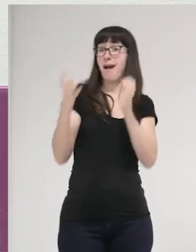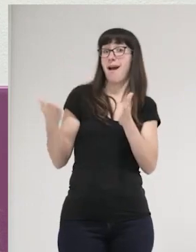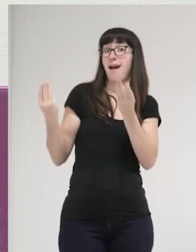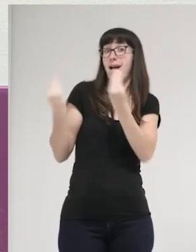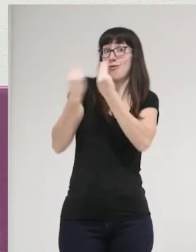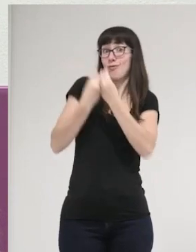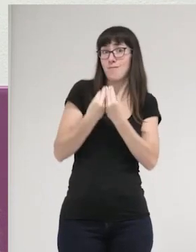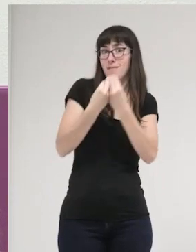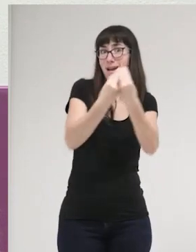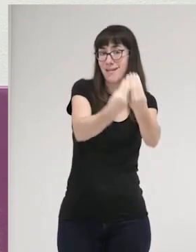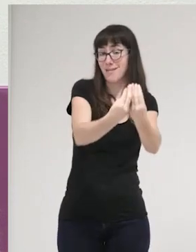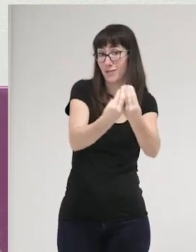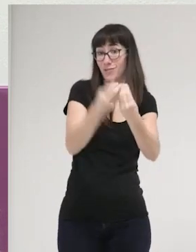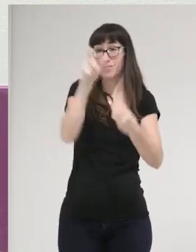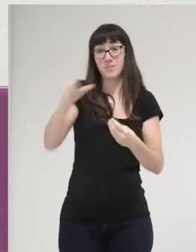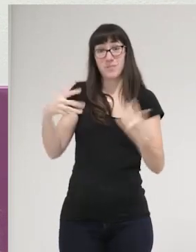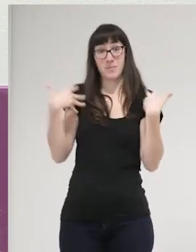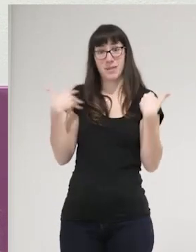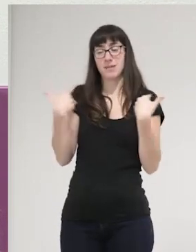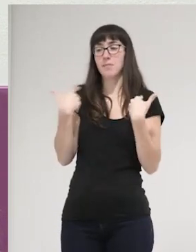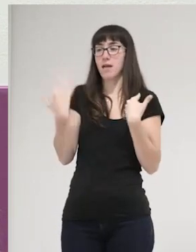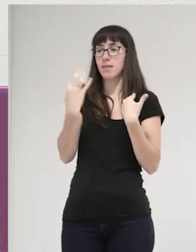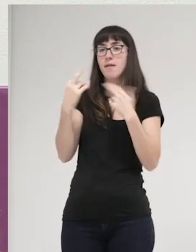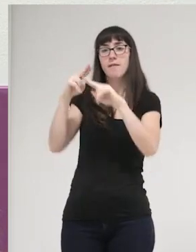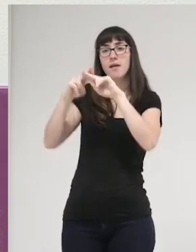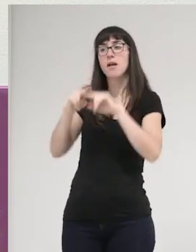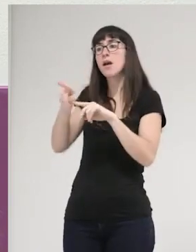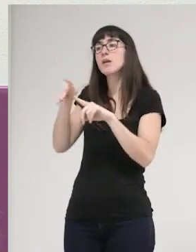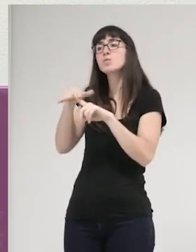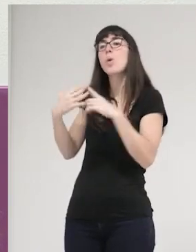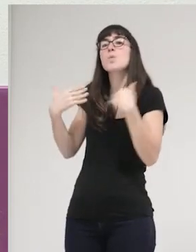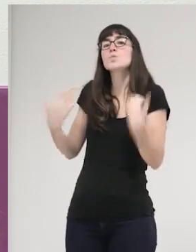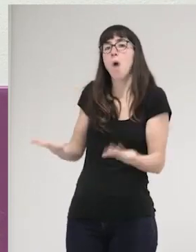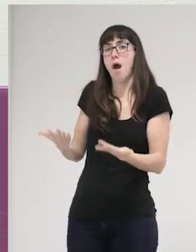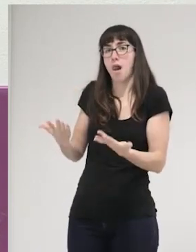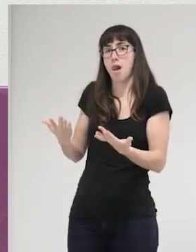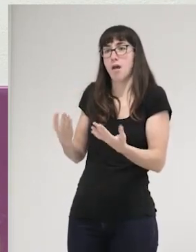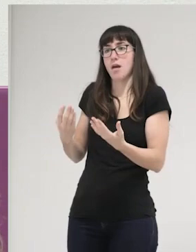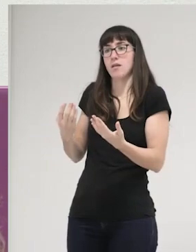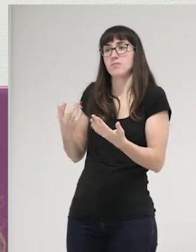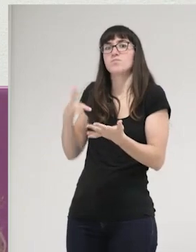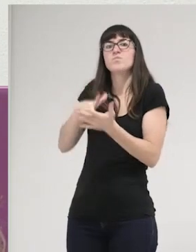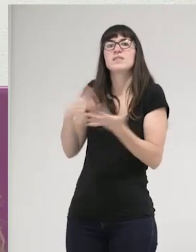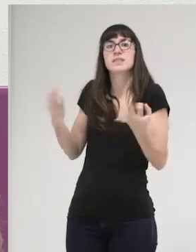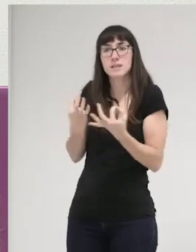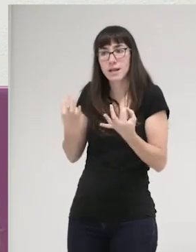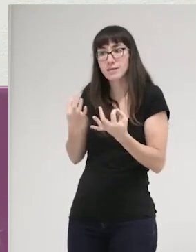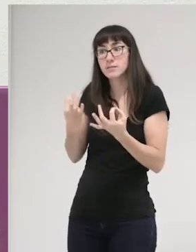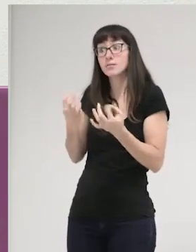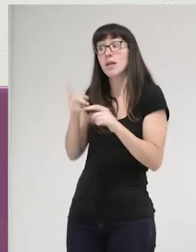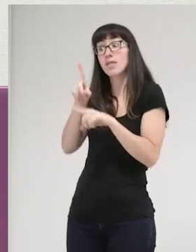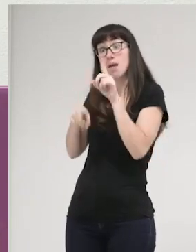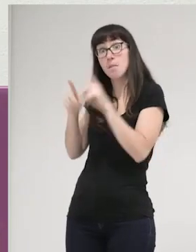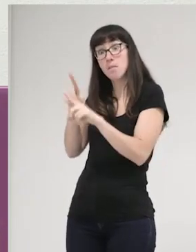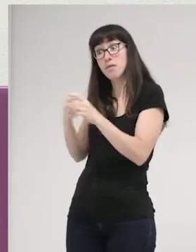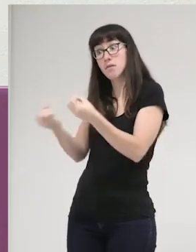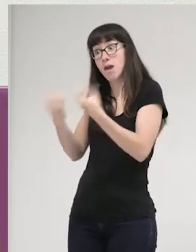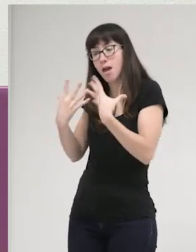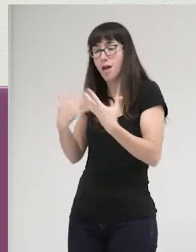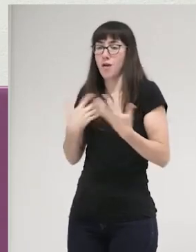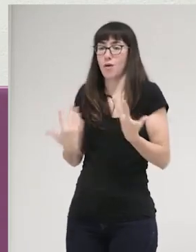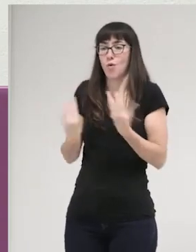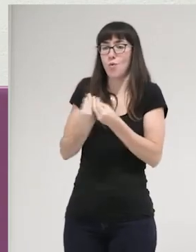en los acompañamientos a las víctimas, se tiene que pensar en qué es lo que ha sucedido y, en función de eso, también acompañar de una forma u otra.